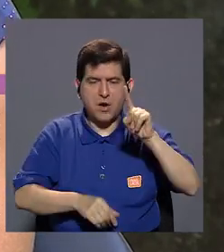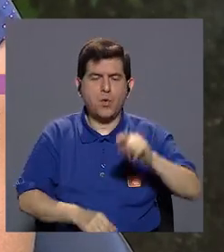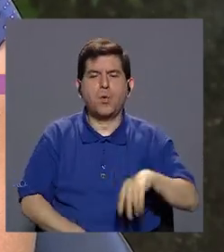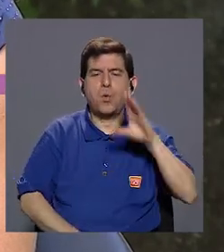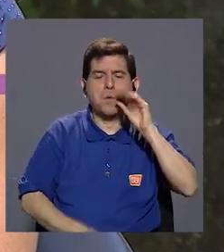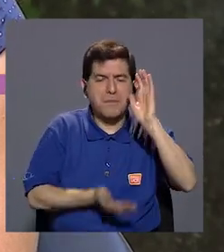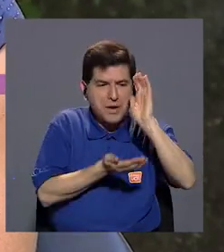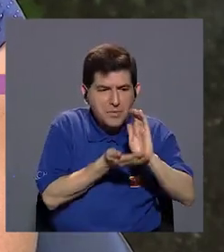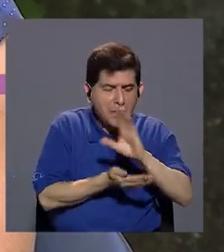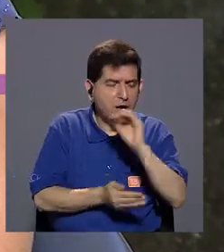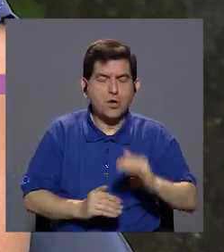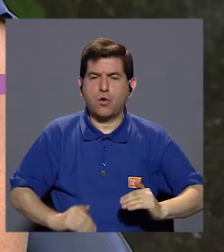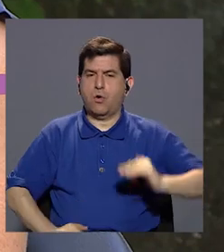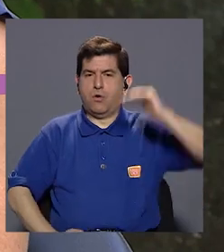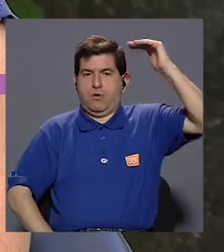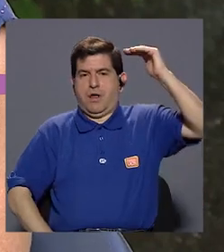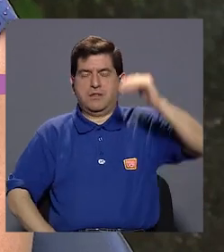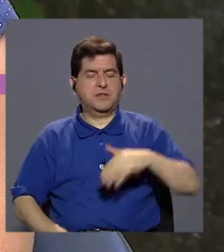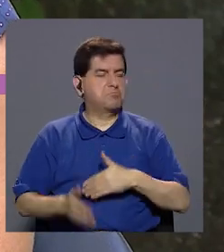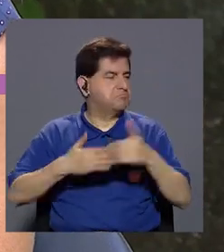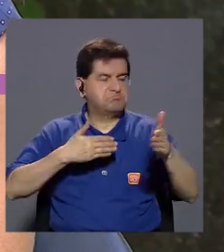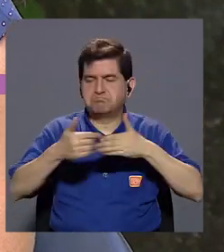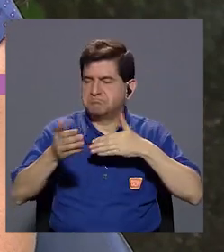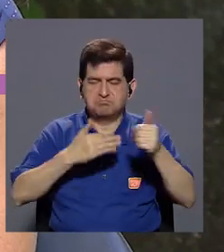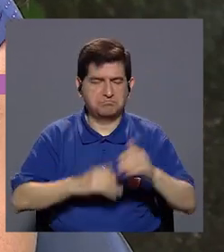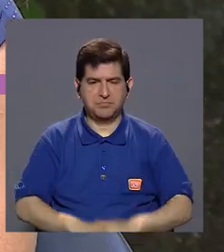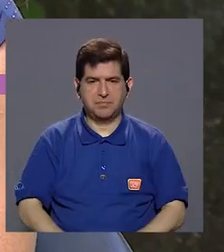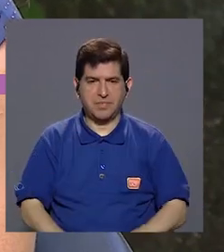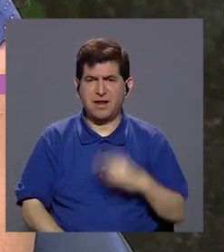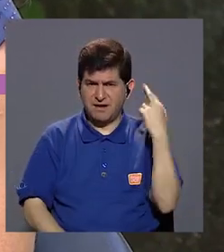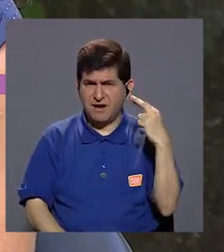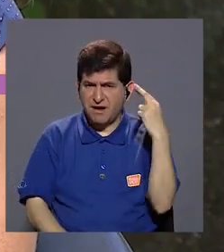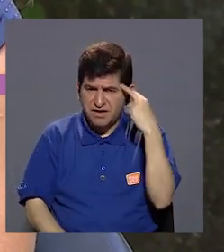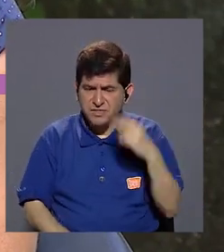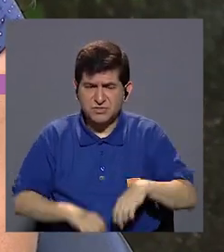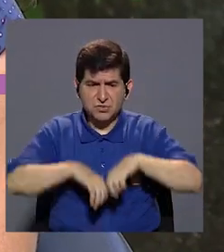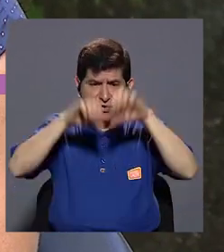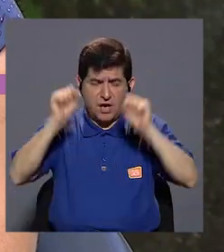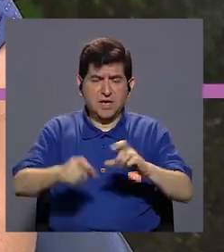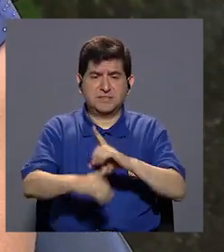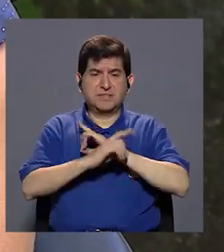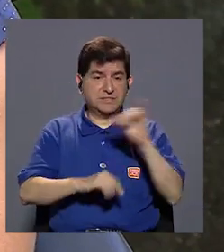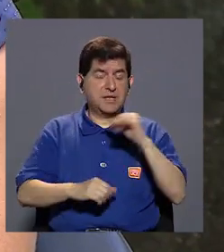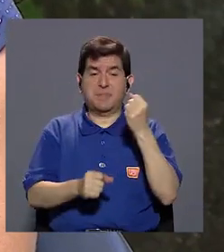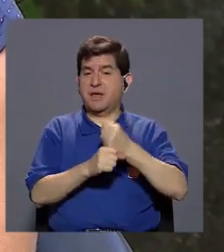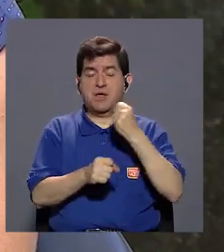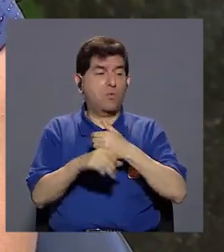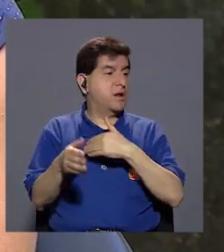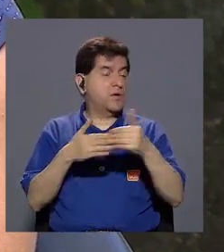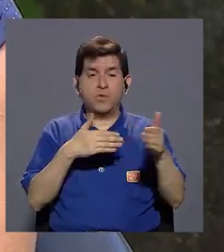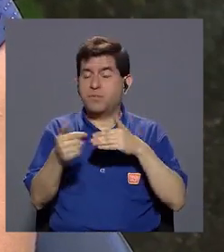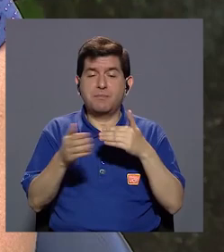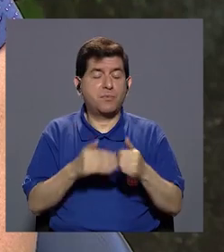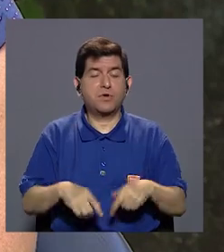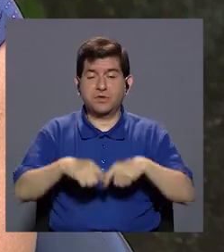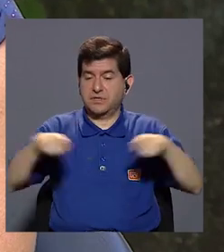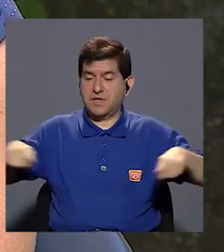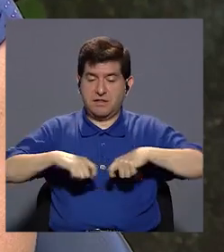chihuahua o para un gran danés. Es la misma. Porque el sistema inmune trabaja igual, independientemente del tamaño.